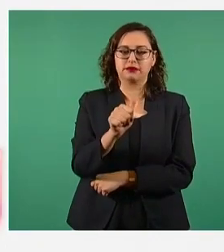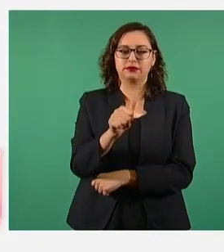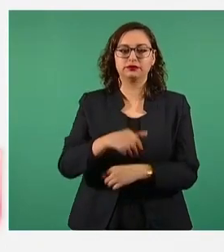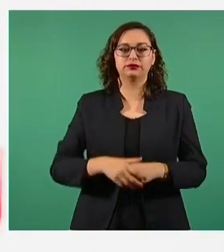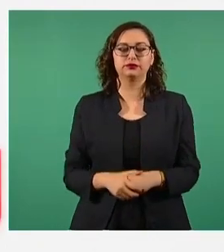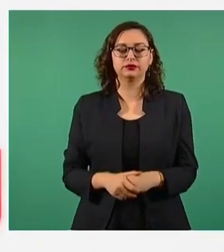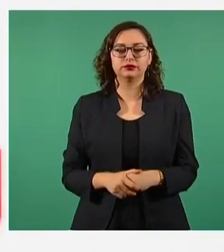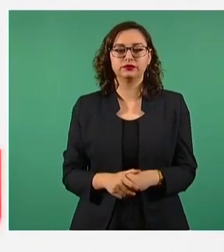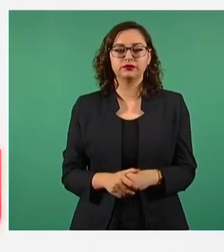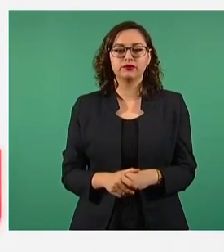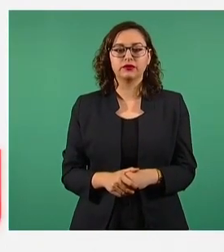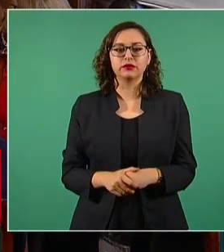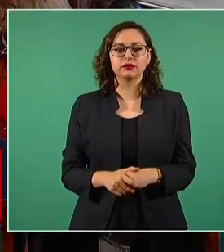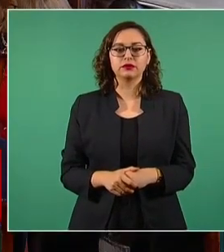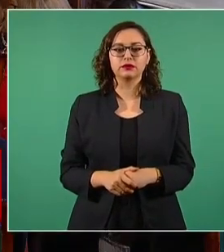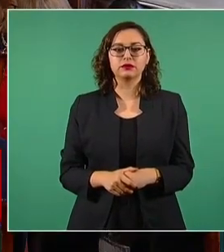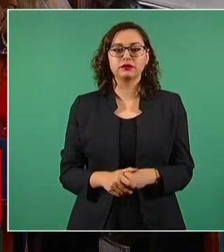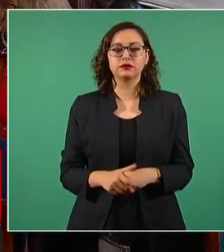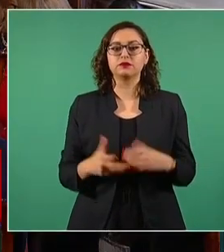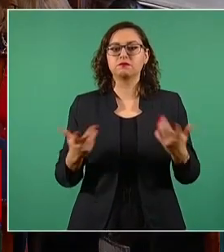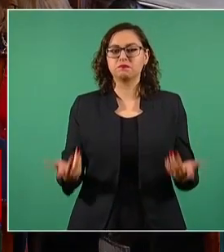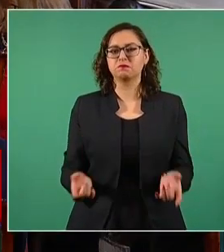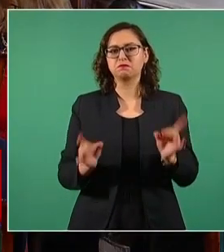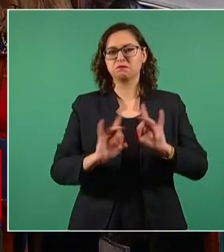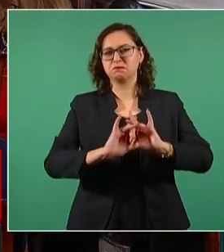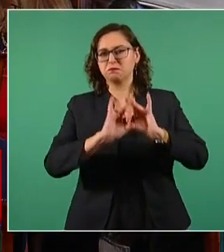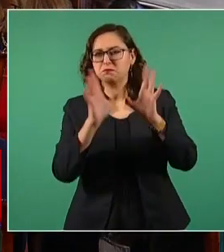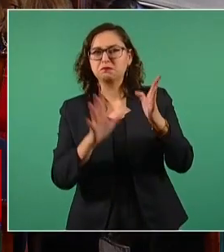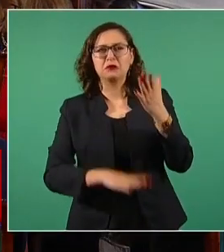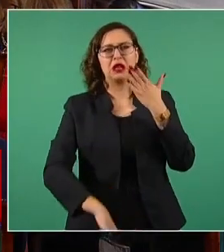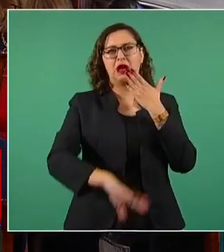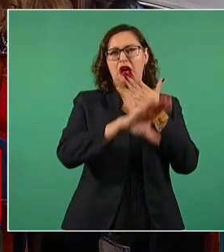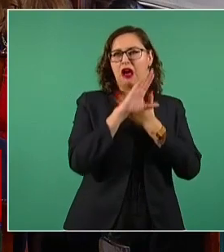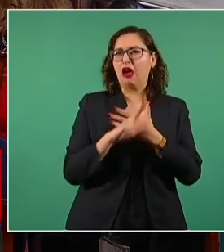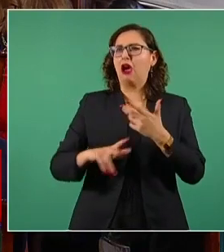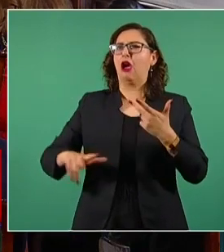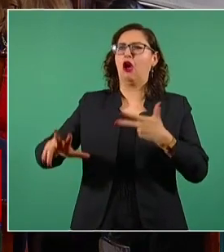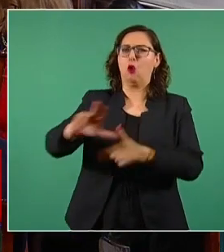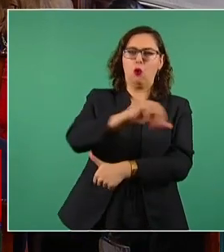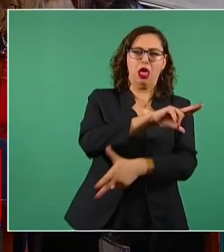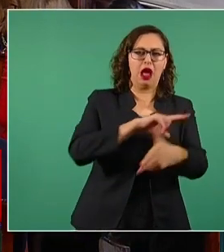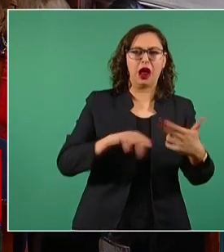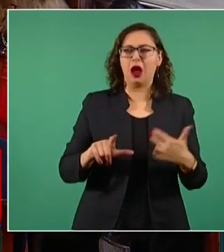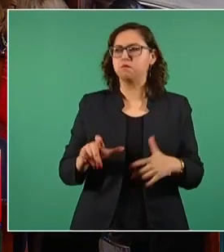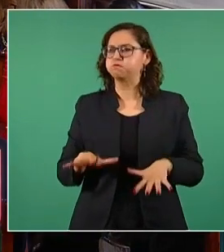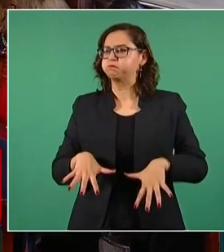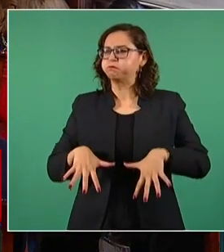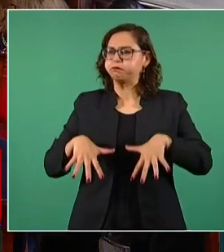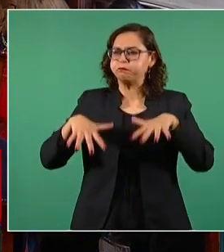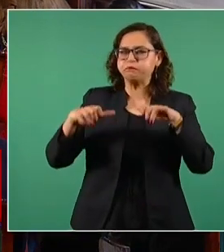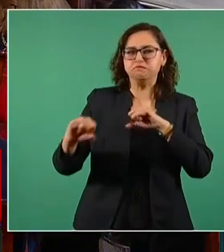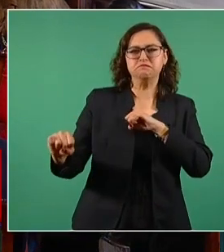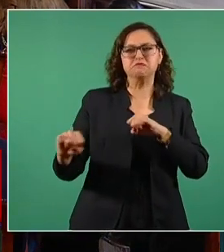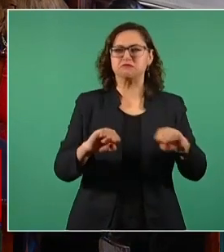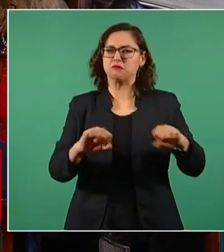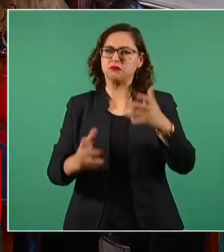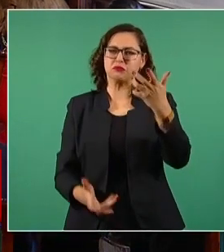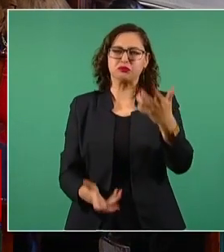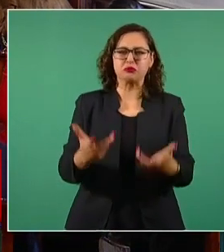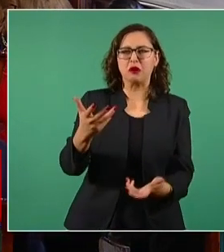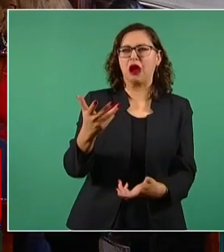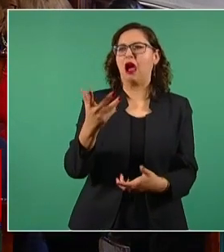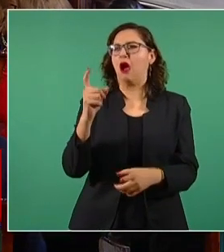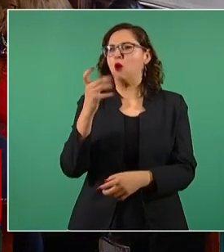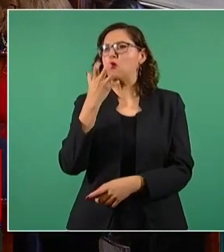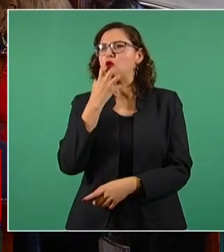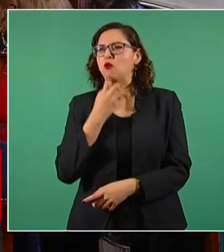ante agresiones, huracanes, temblores, inundaciones, incendios, sequías,